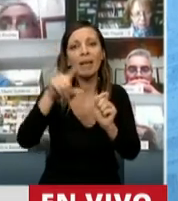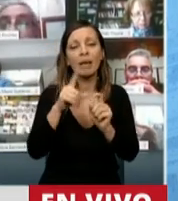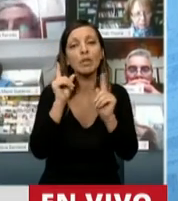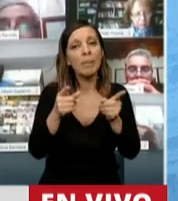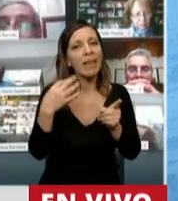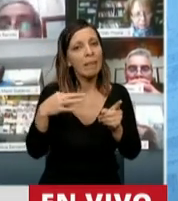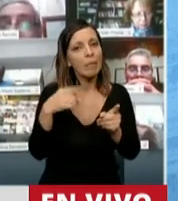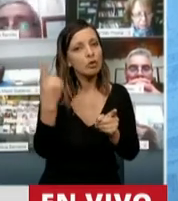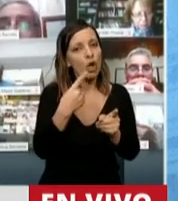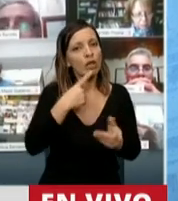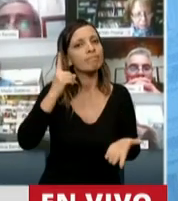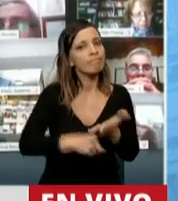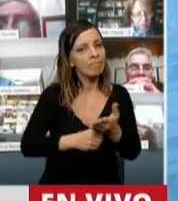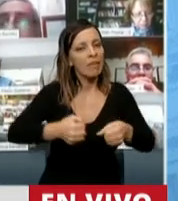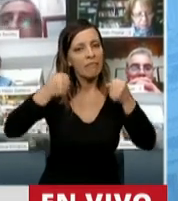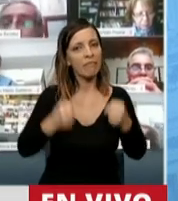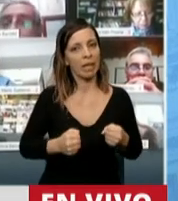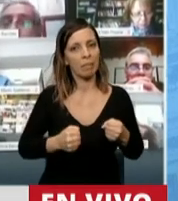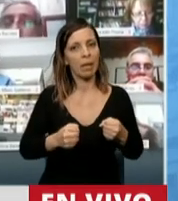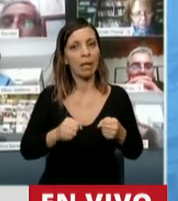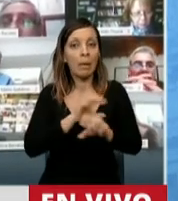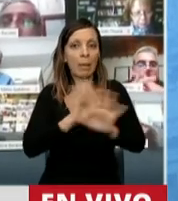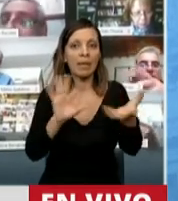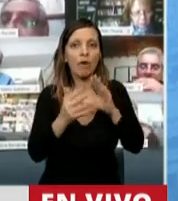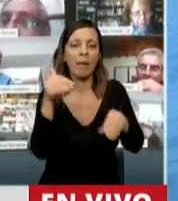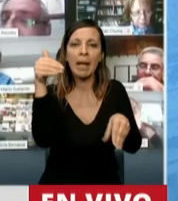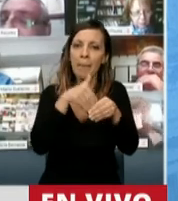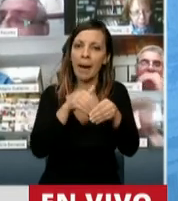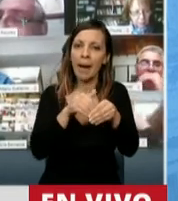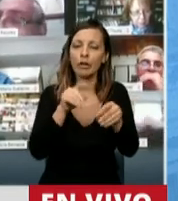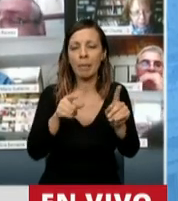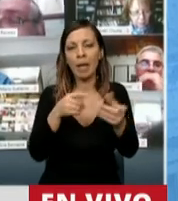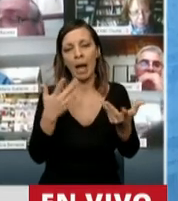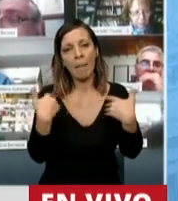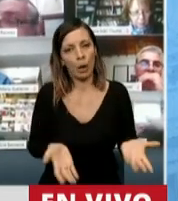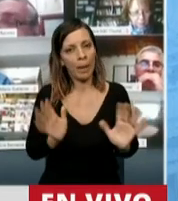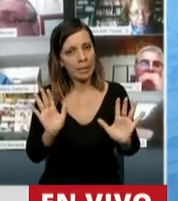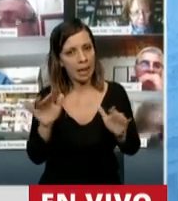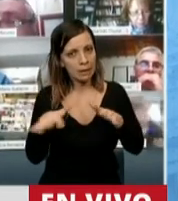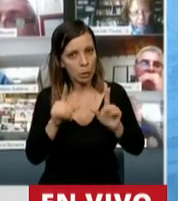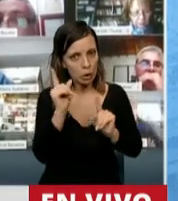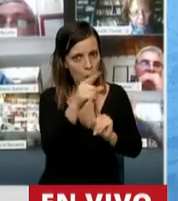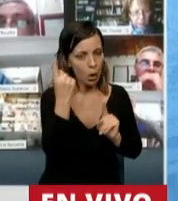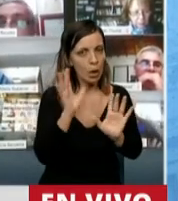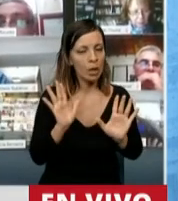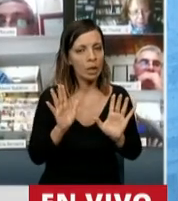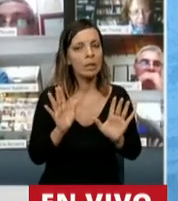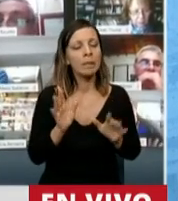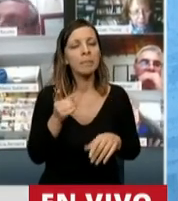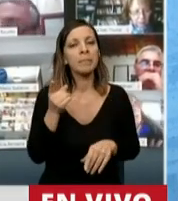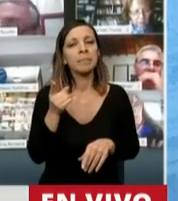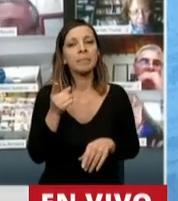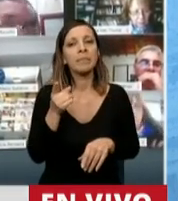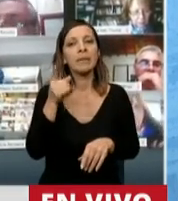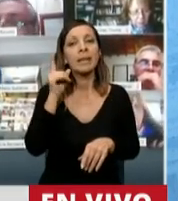la firme decisión de desarticular el sistema bancario especulativo y usurero, y en gran parte que